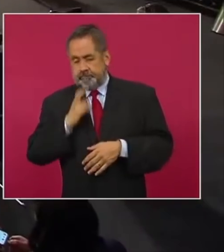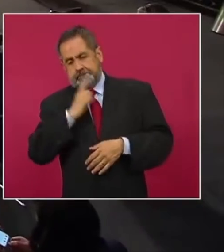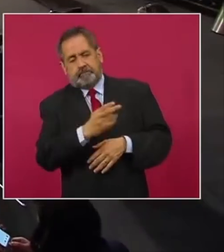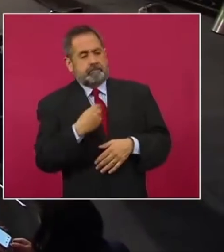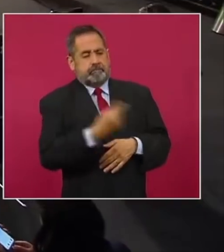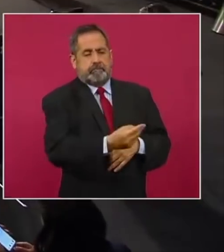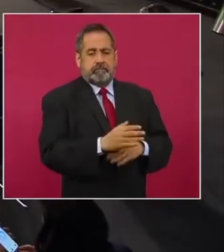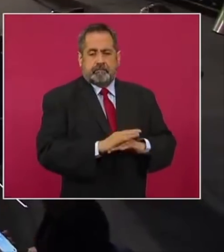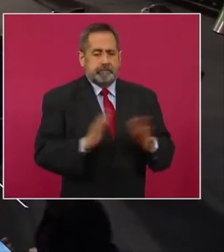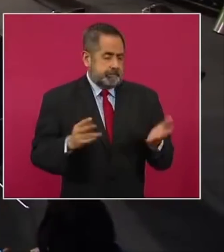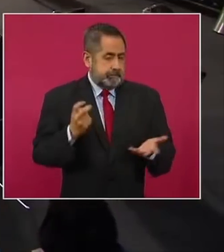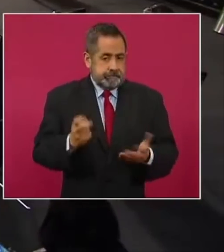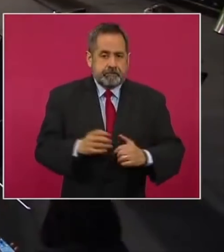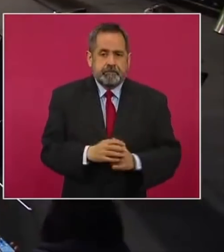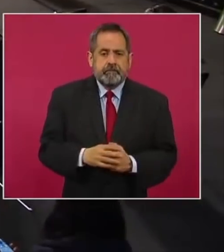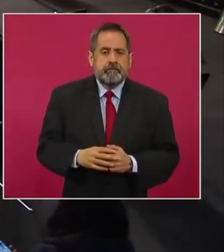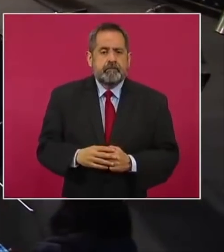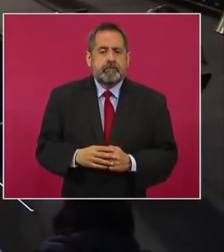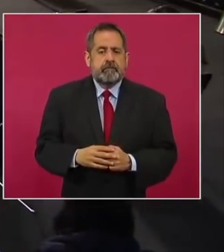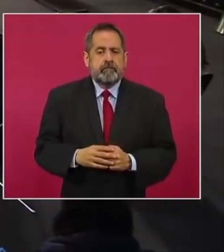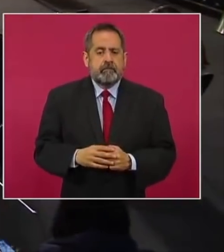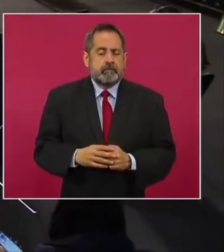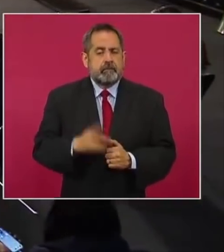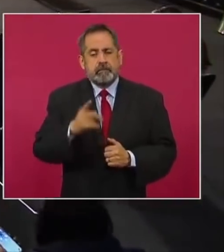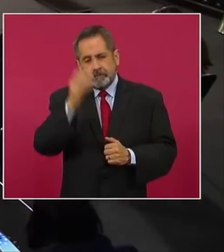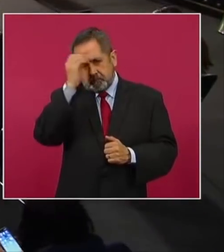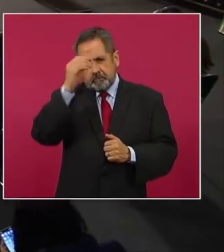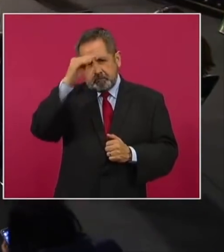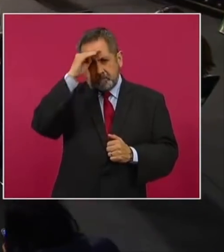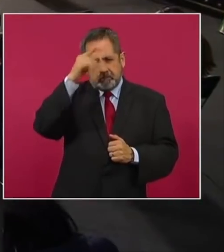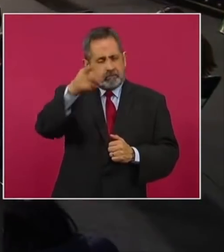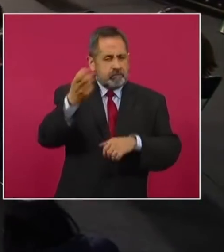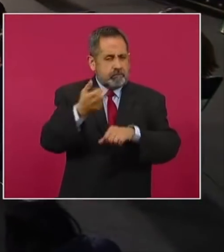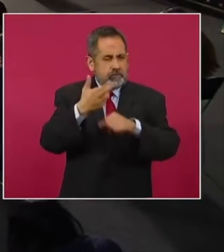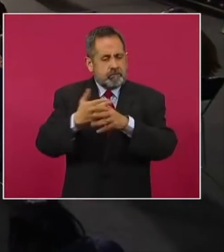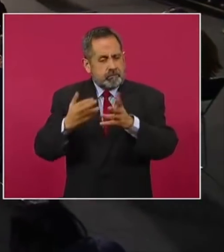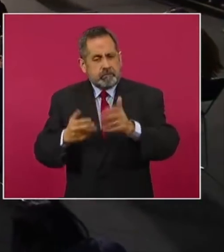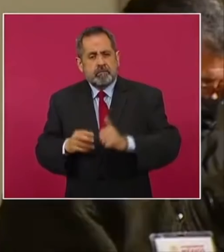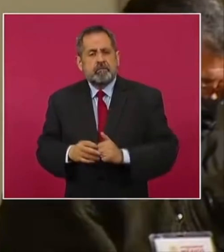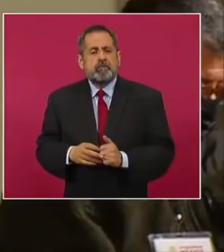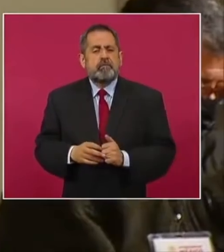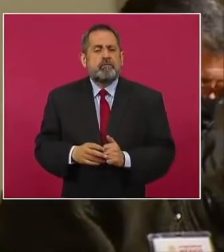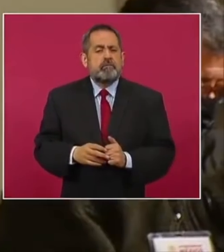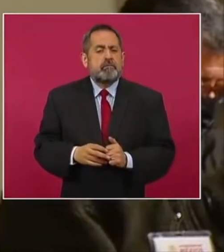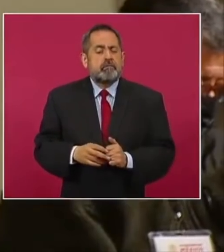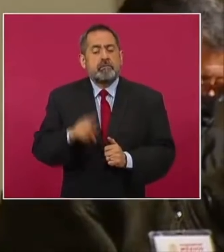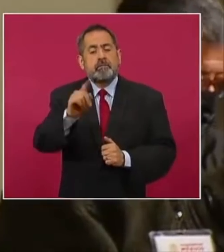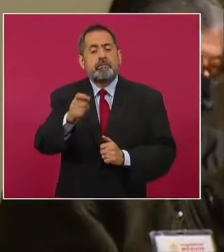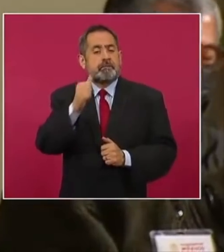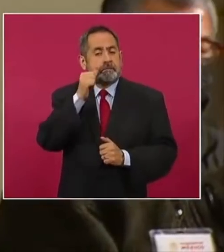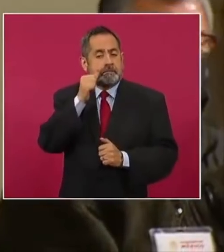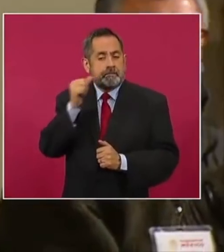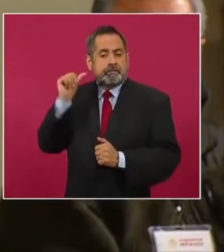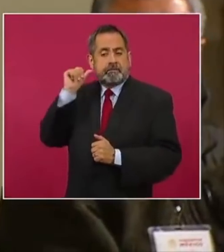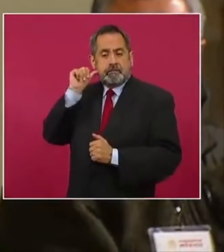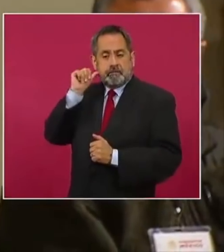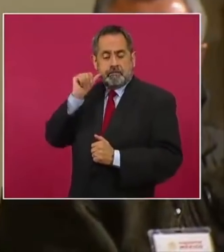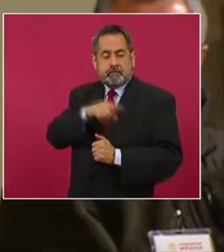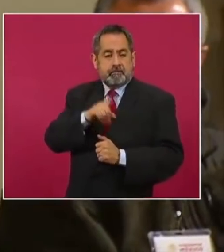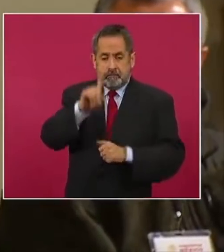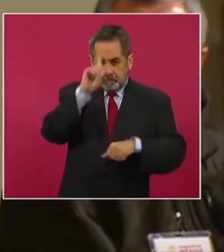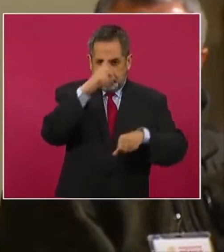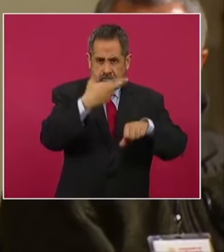Consejo Nacional Electoral? Y por otro, ¿qué opinión le merece, secretario, que el día de ayer uno de los